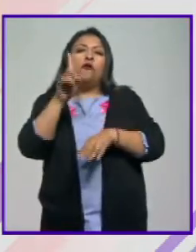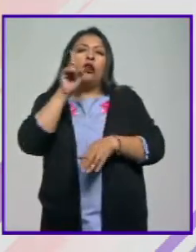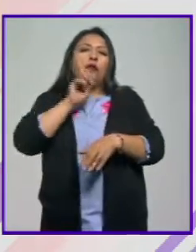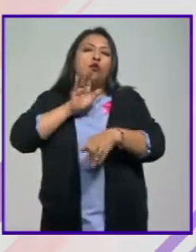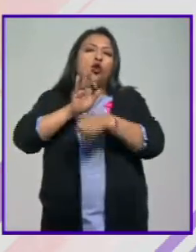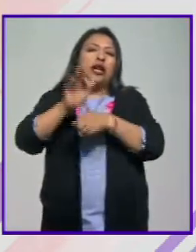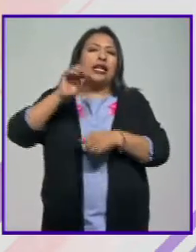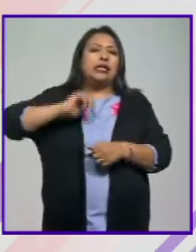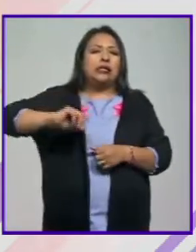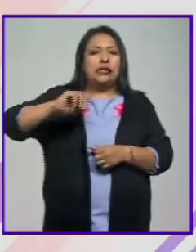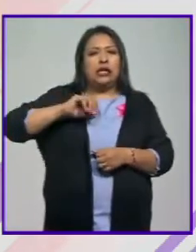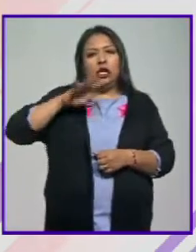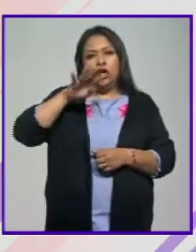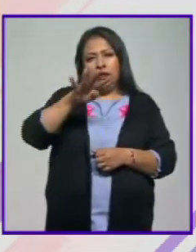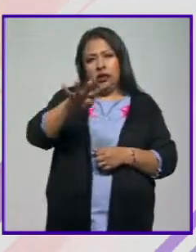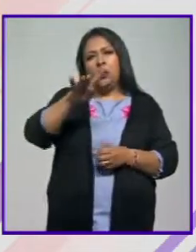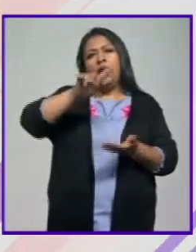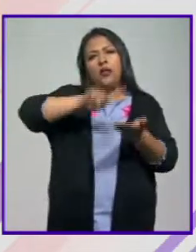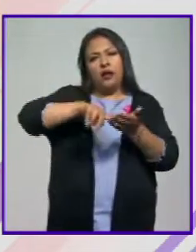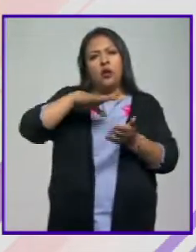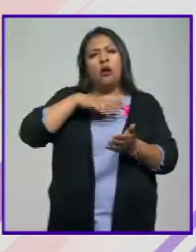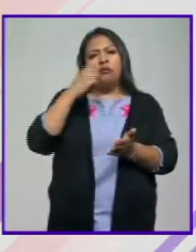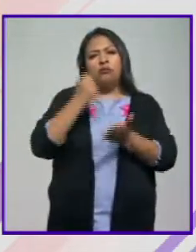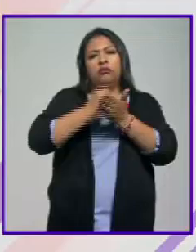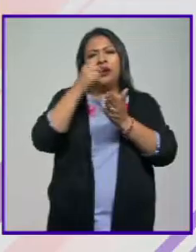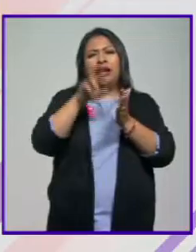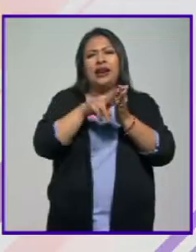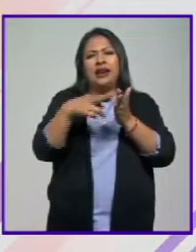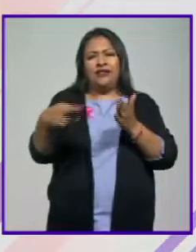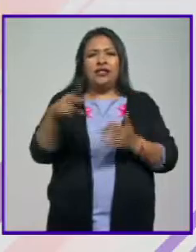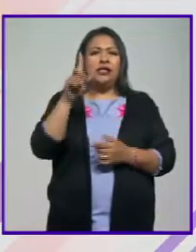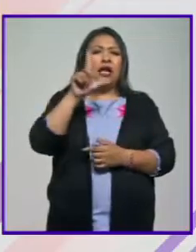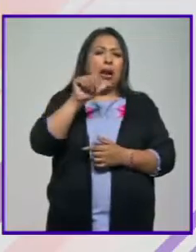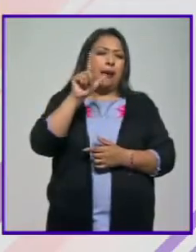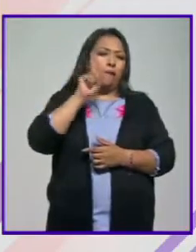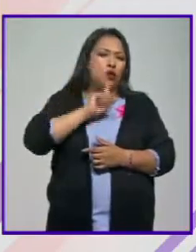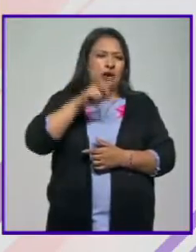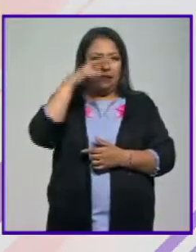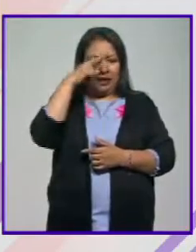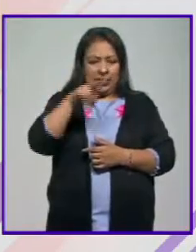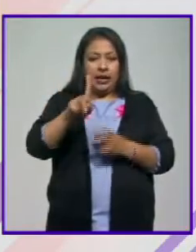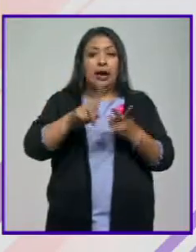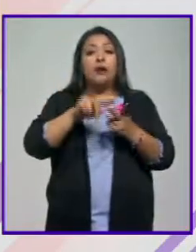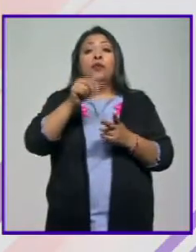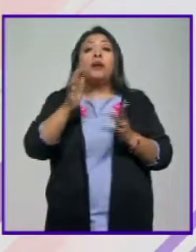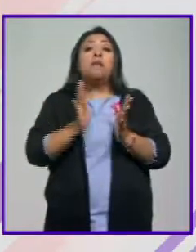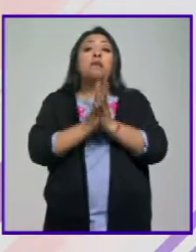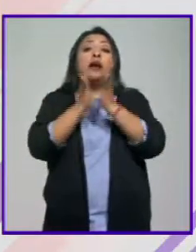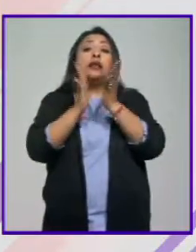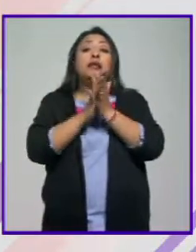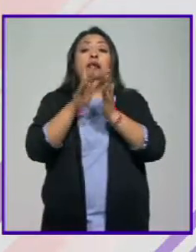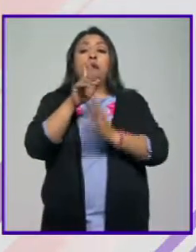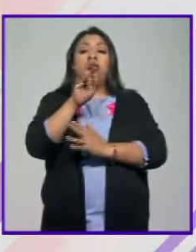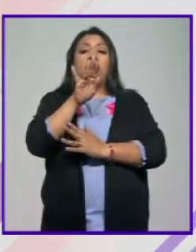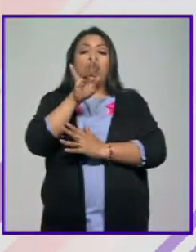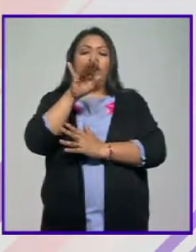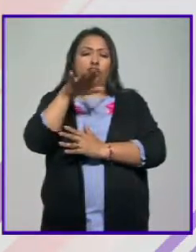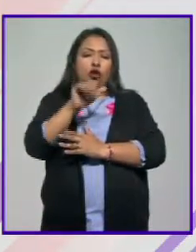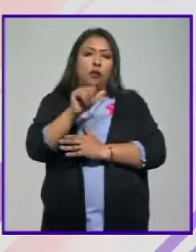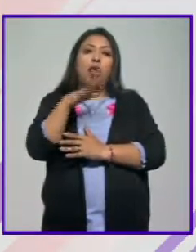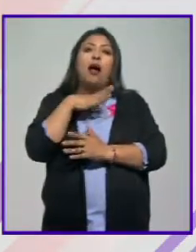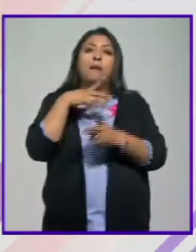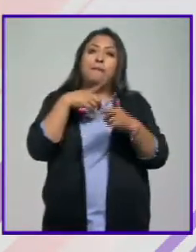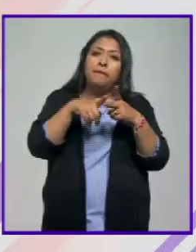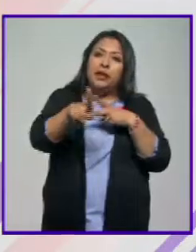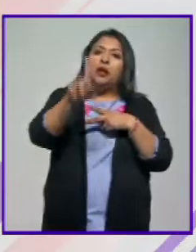siglo XIX, en donde se incluyen a las editoras de la revista La Mujer Mexicana, y las que participaron en la reforma, dando como